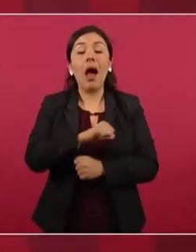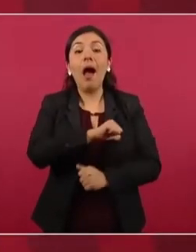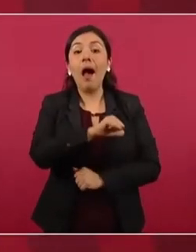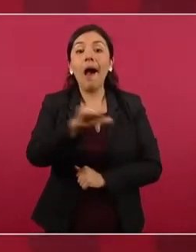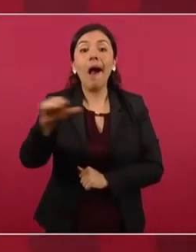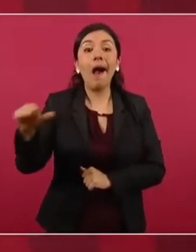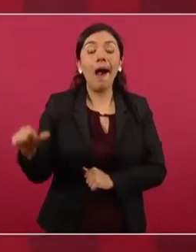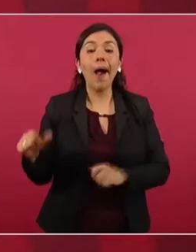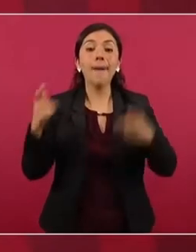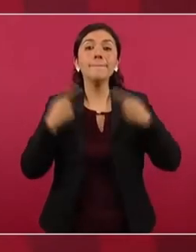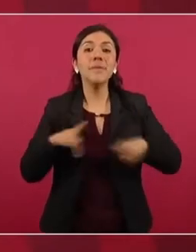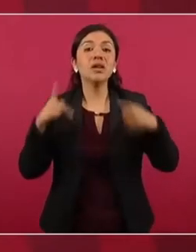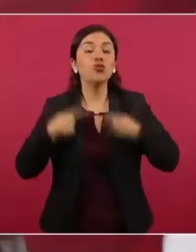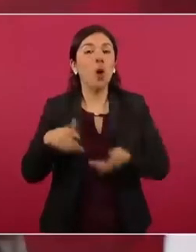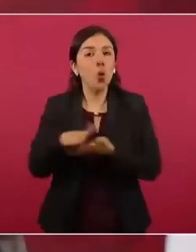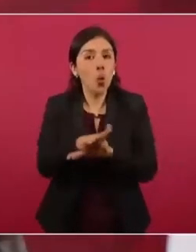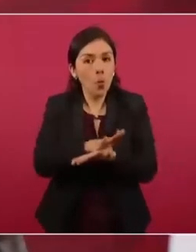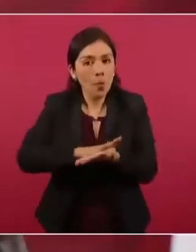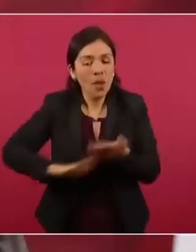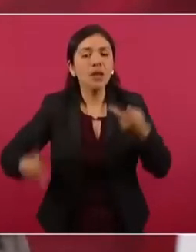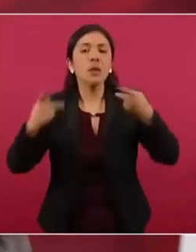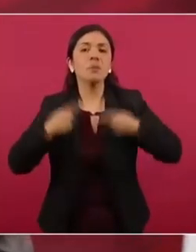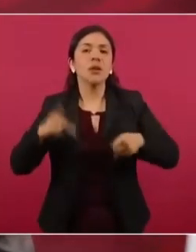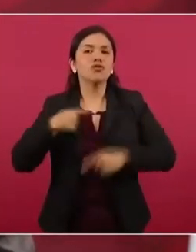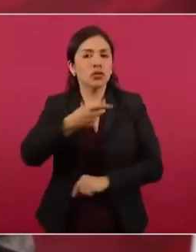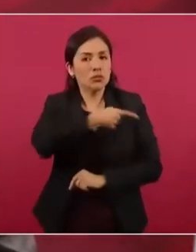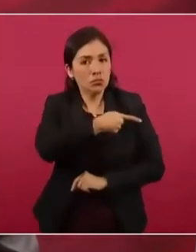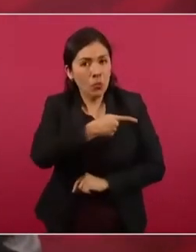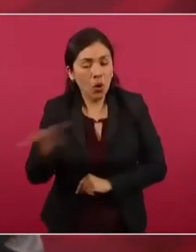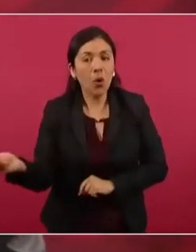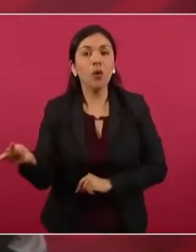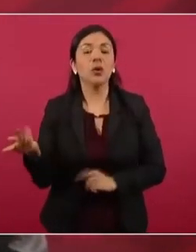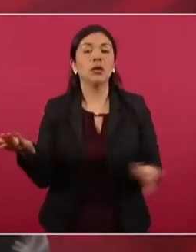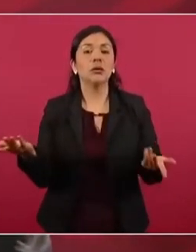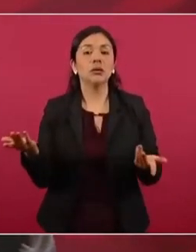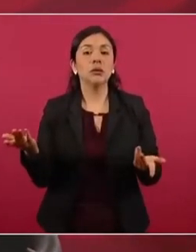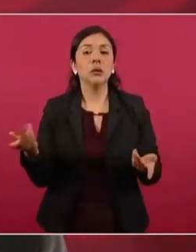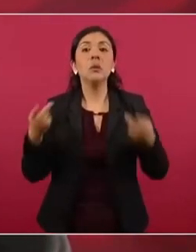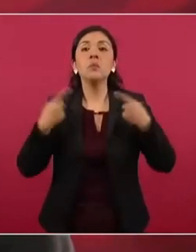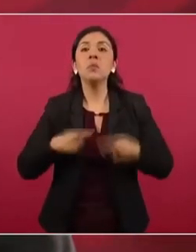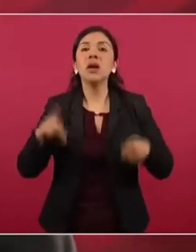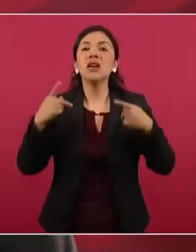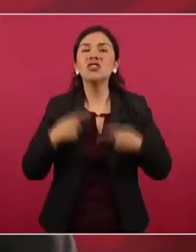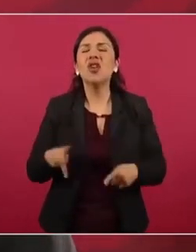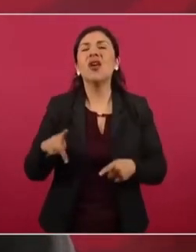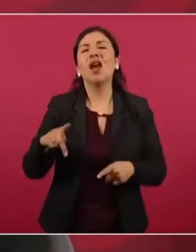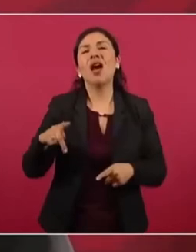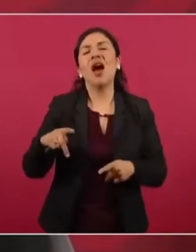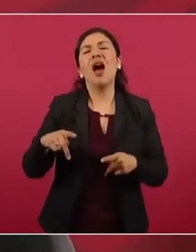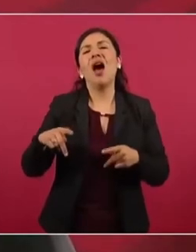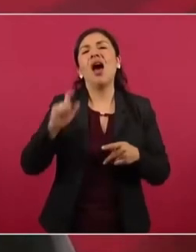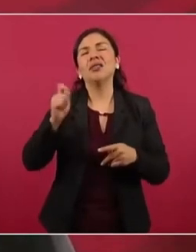la gente humilde, a la gente pobre, a la gente de la clase media